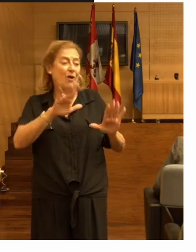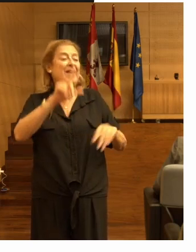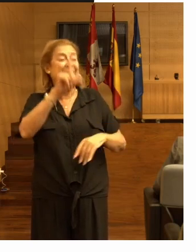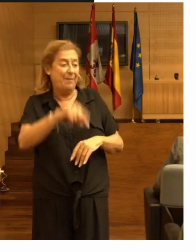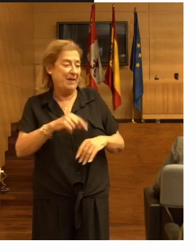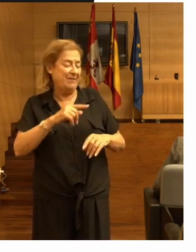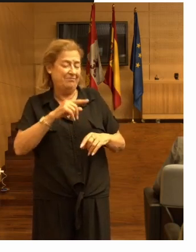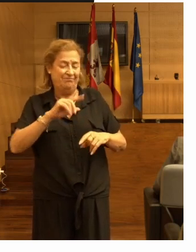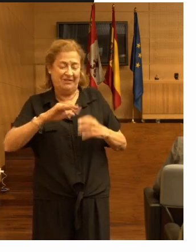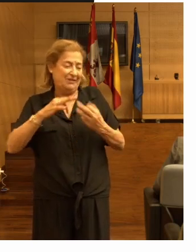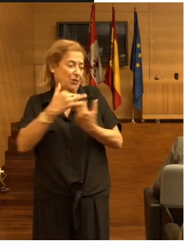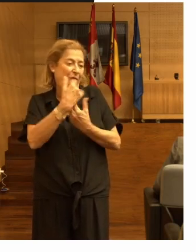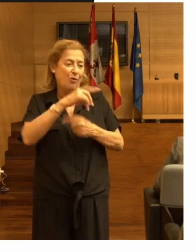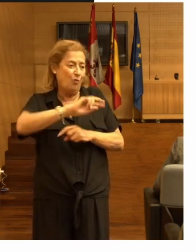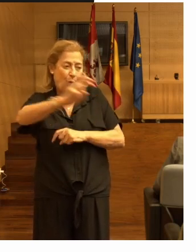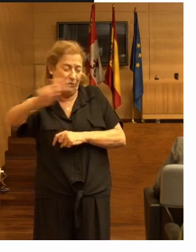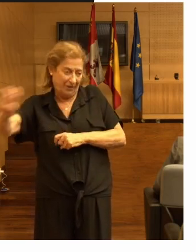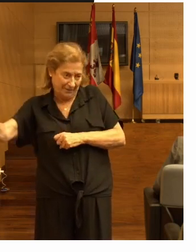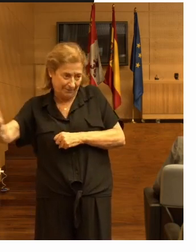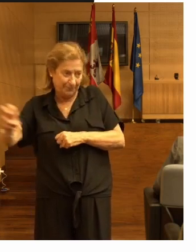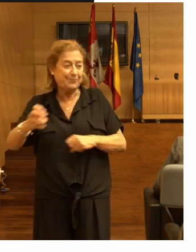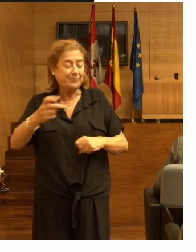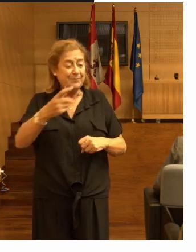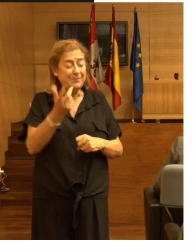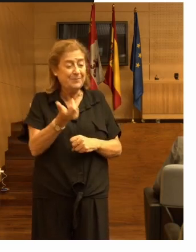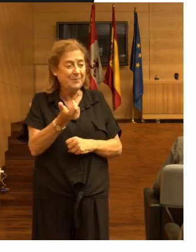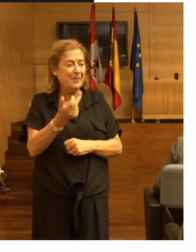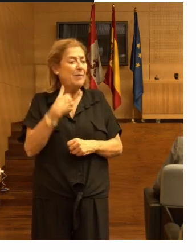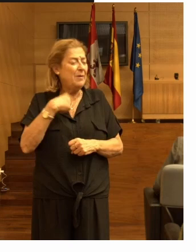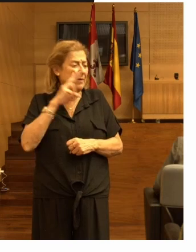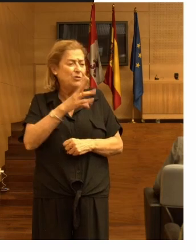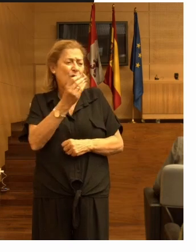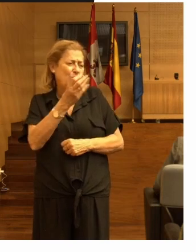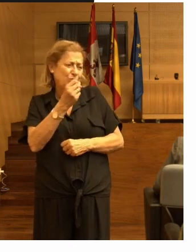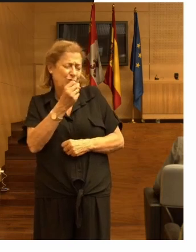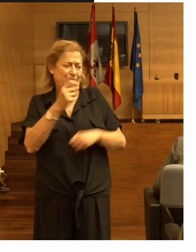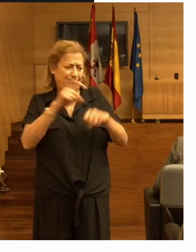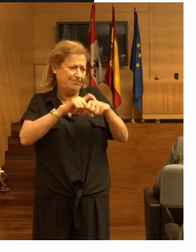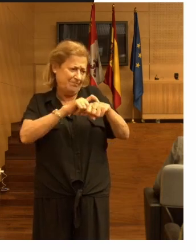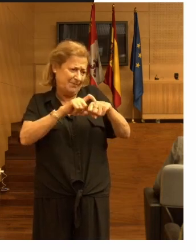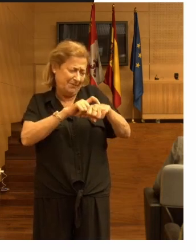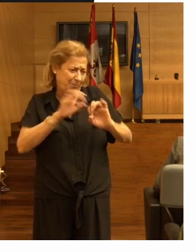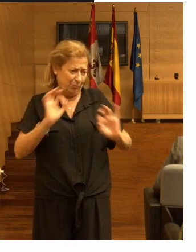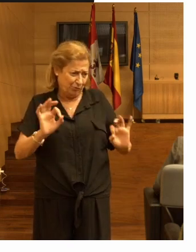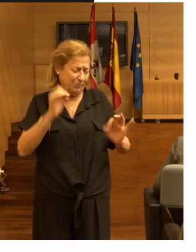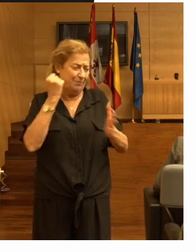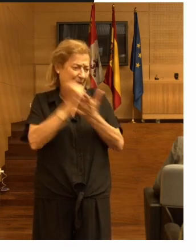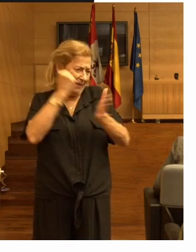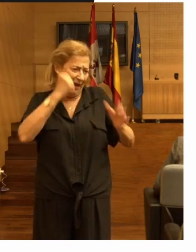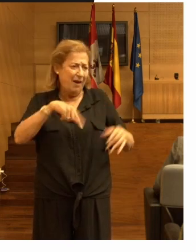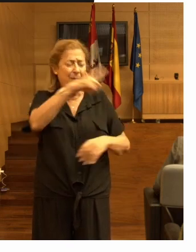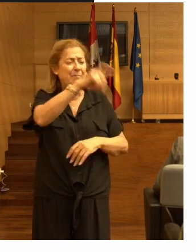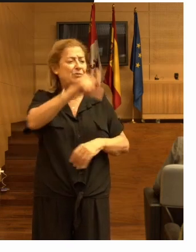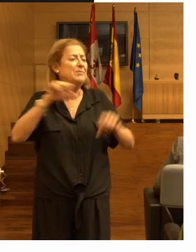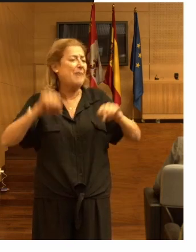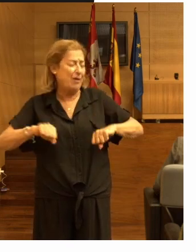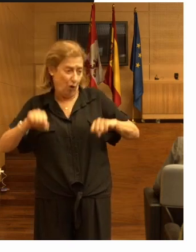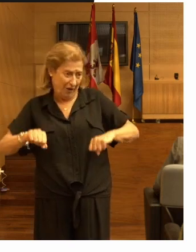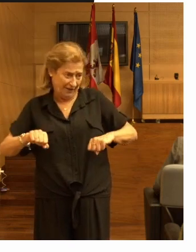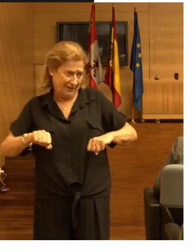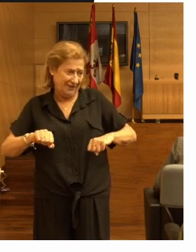circunstancias tenemos muchos estereotipos ante las personas mayores